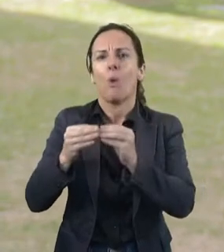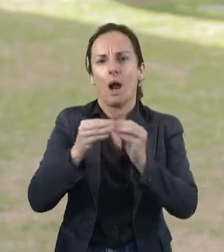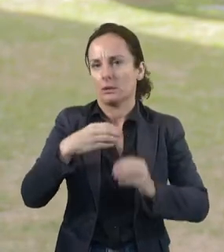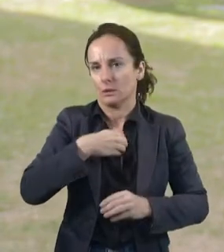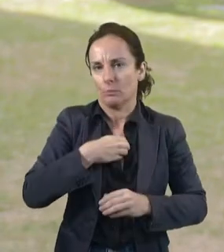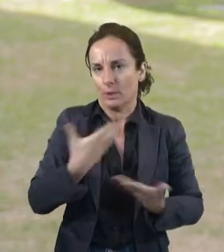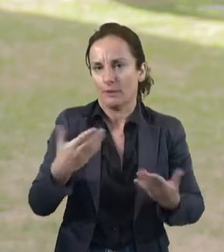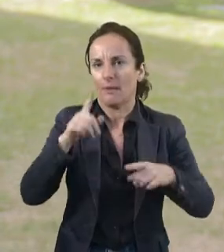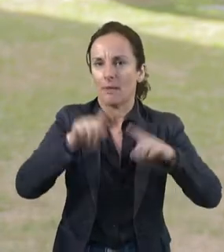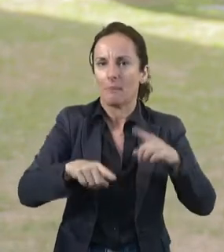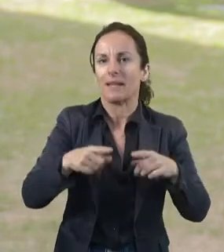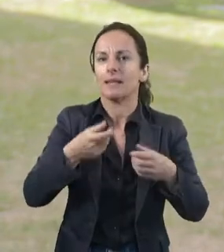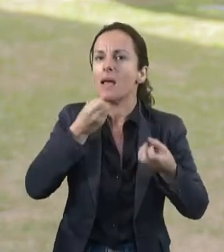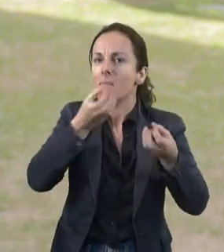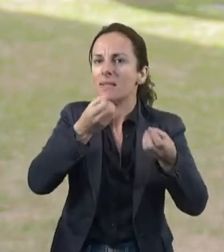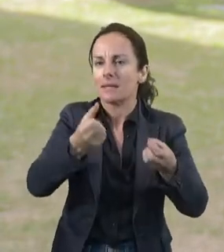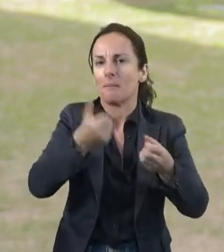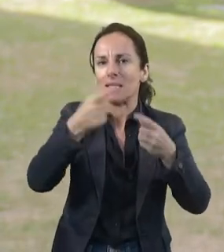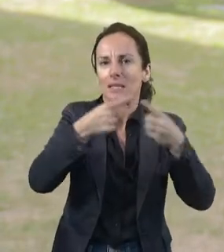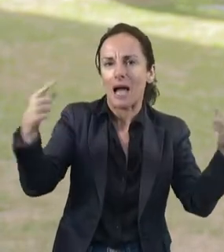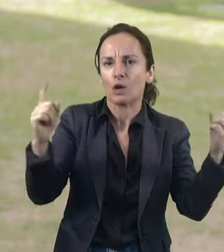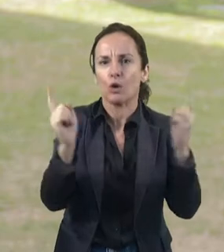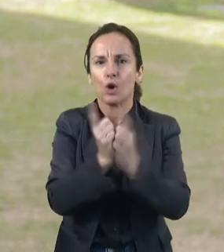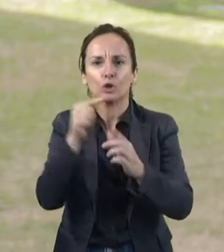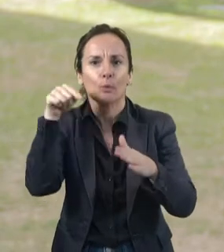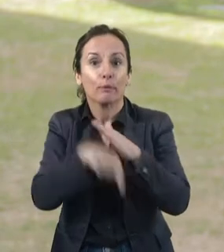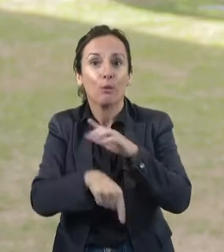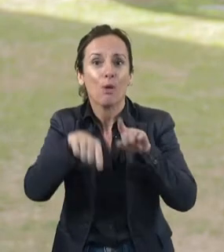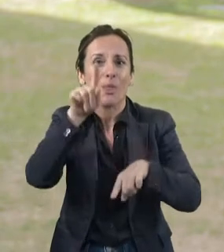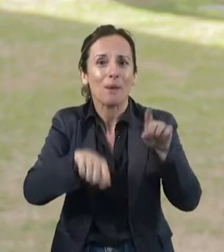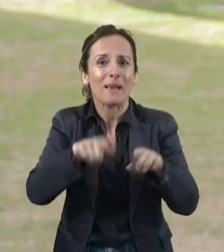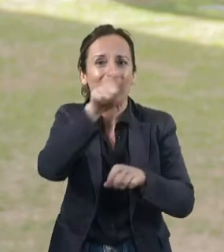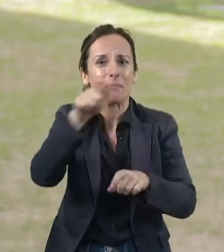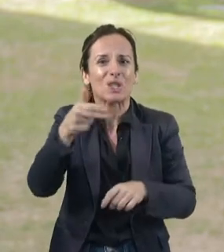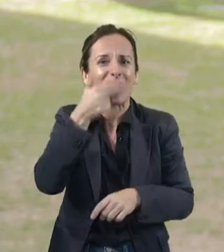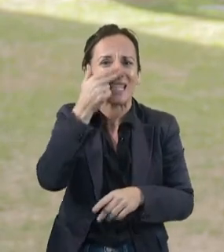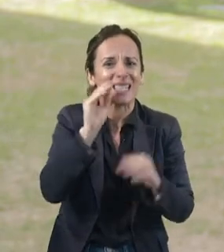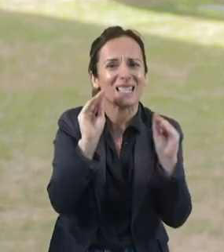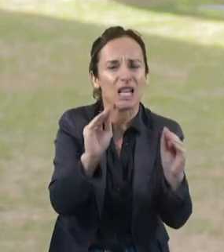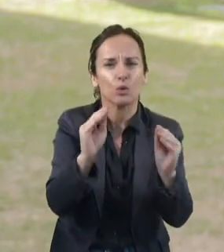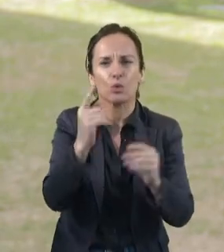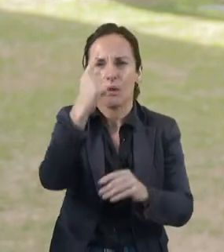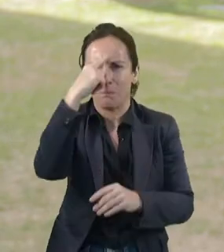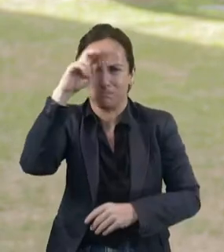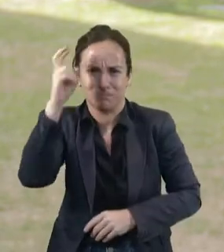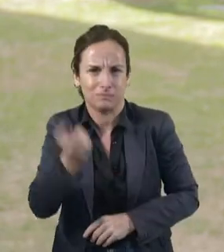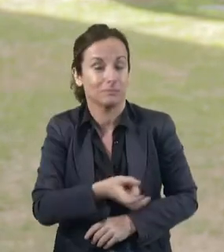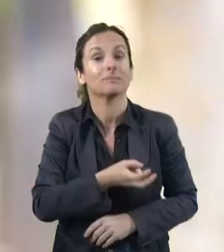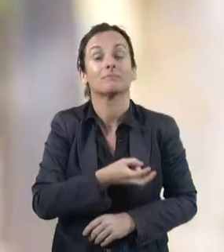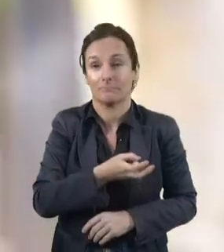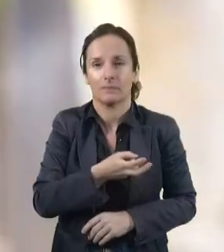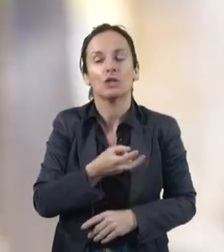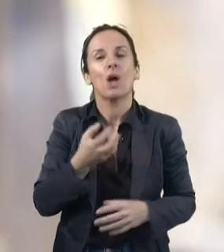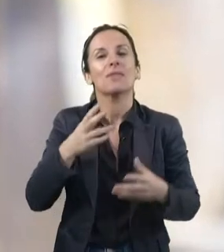dependiendo de los intereses y de la diversidad de las personas, que por el hecho de ser personas esa diversidad va absolutamente ligada.